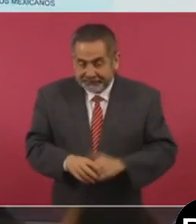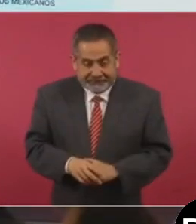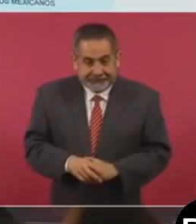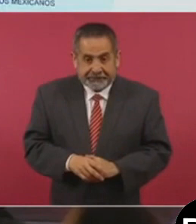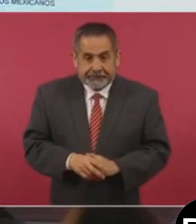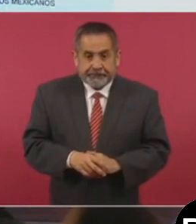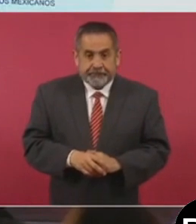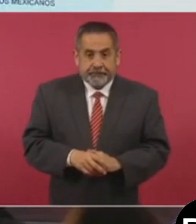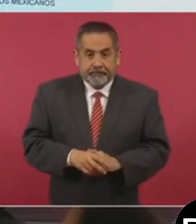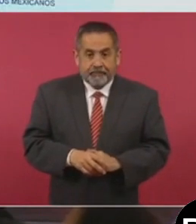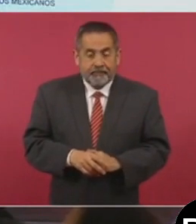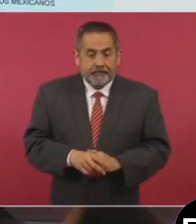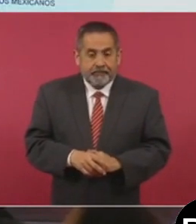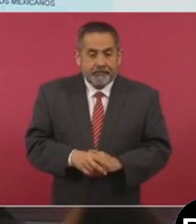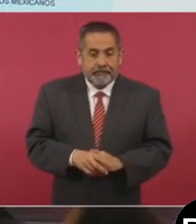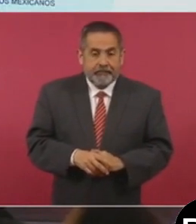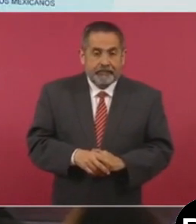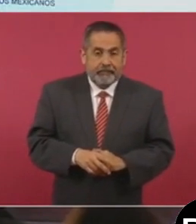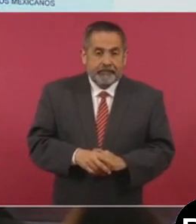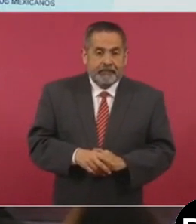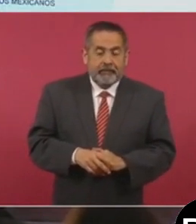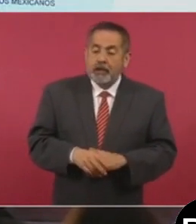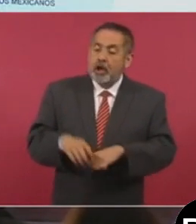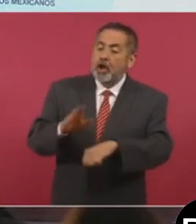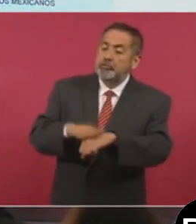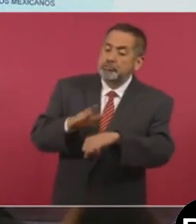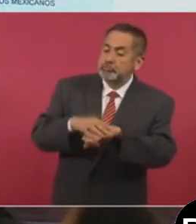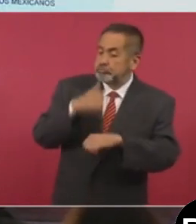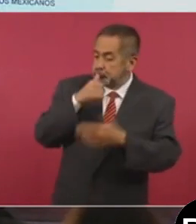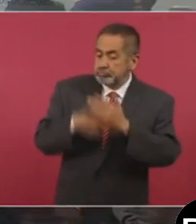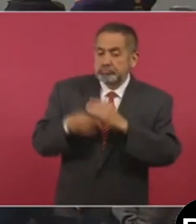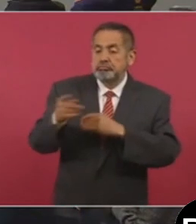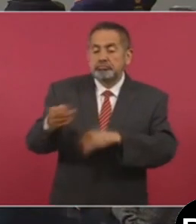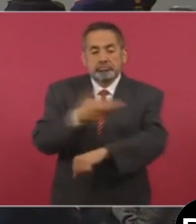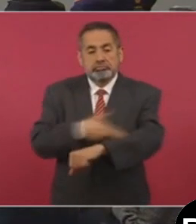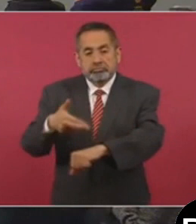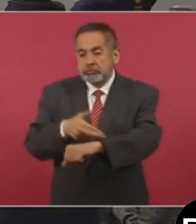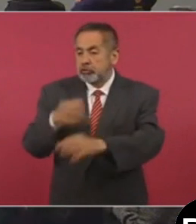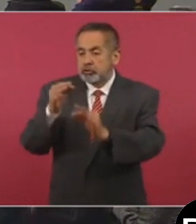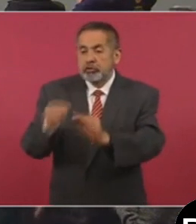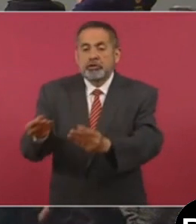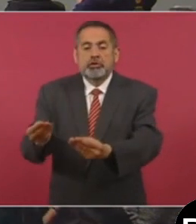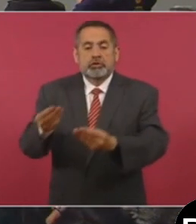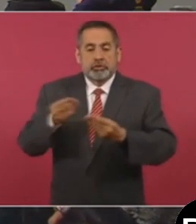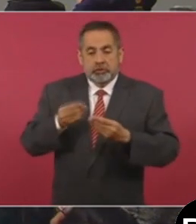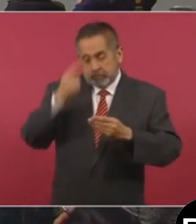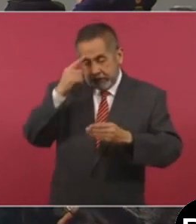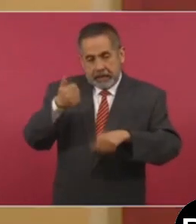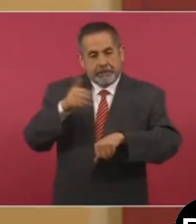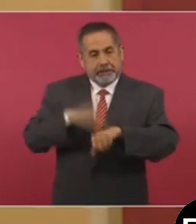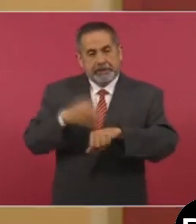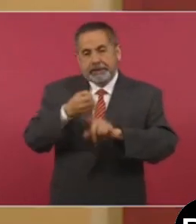Lo que se hace de su conocimiento para los trámites legales y administrativos